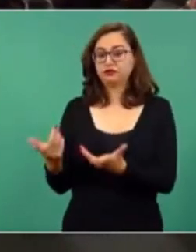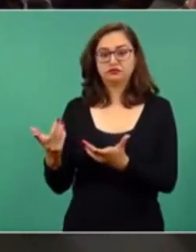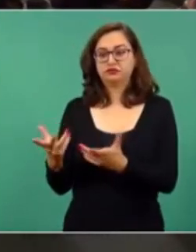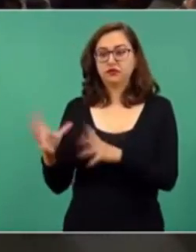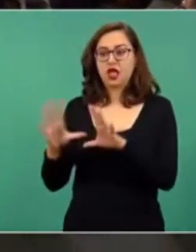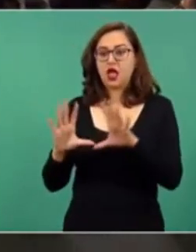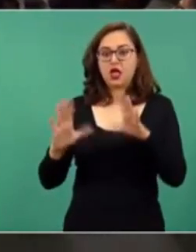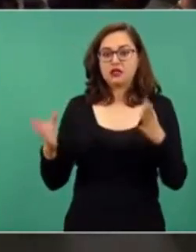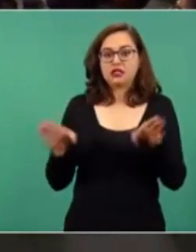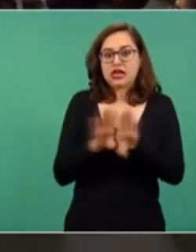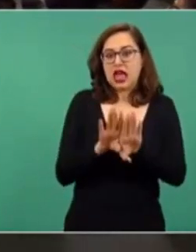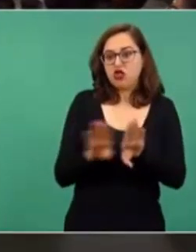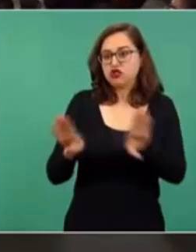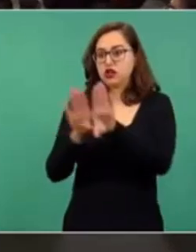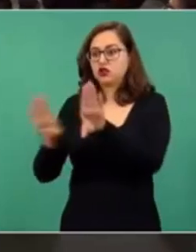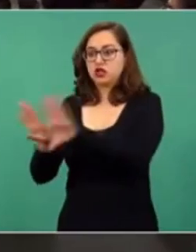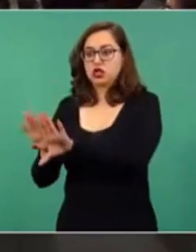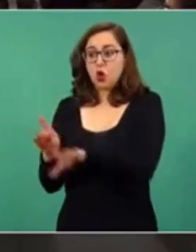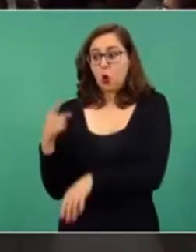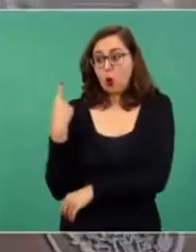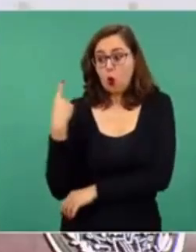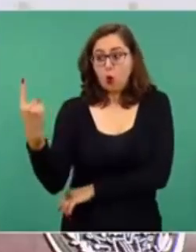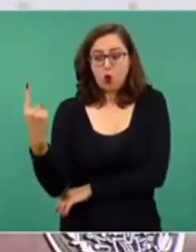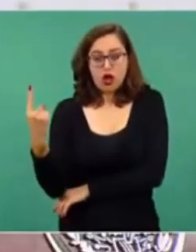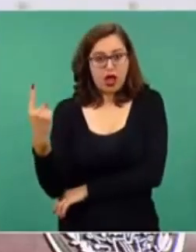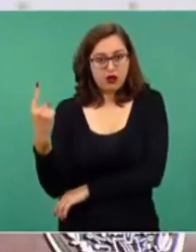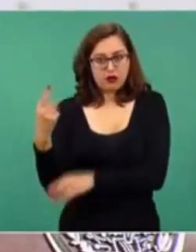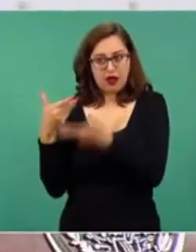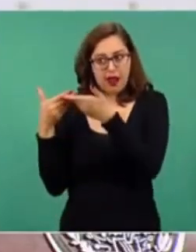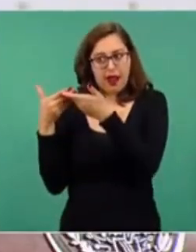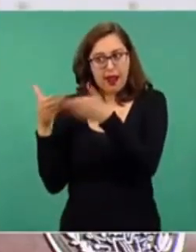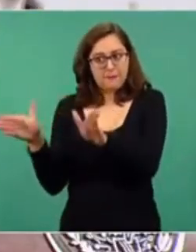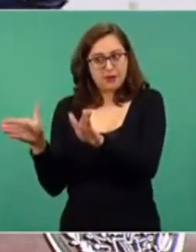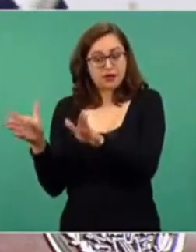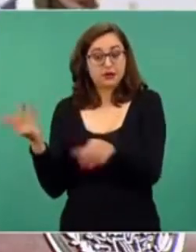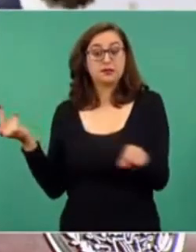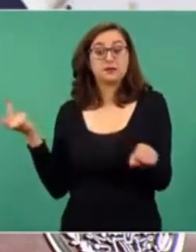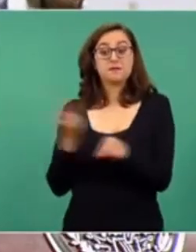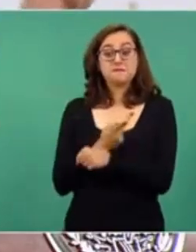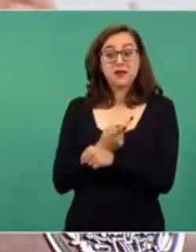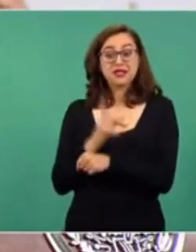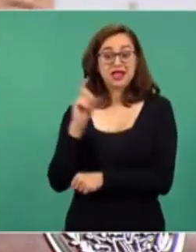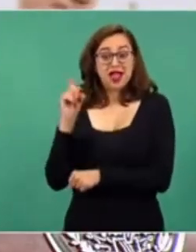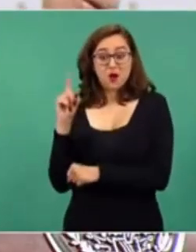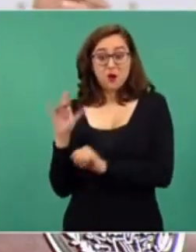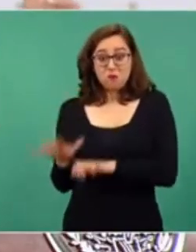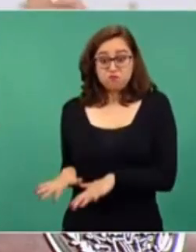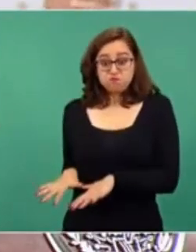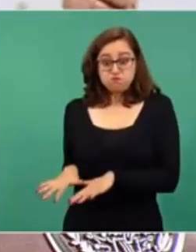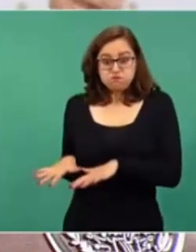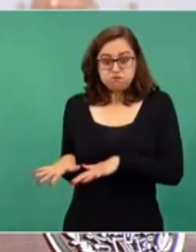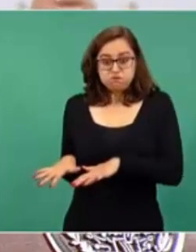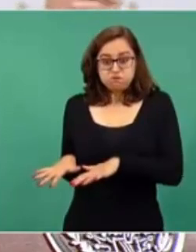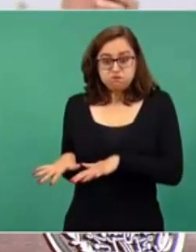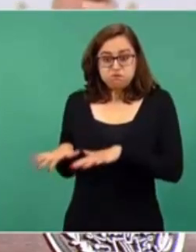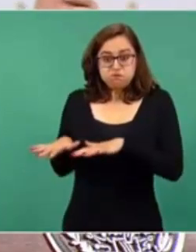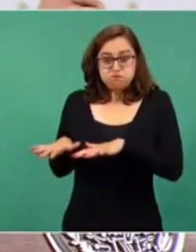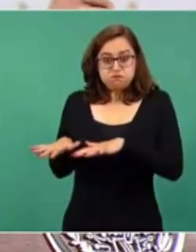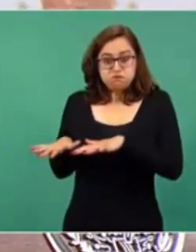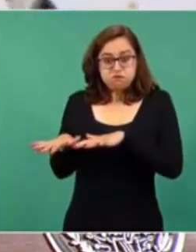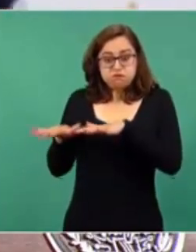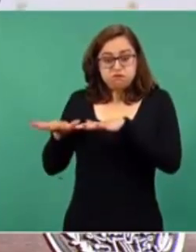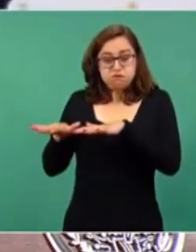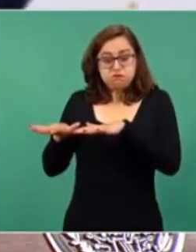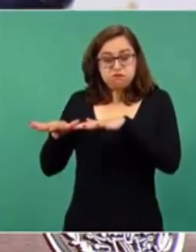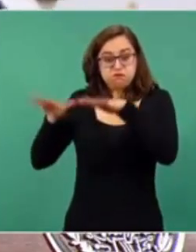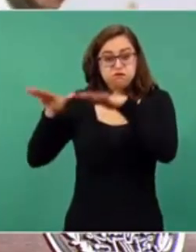legisladores tienen que elegir entre apoyar a las empresas extranjeras o al pueblo de México. Tienen que definirse, los legisladores van